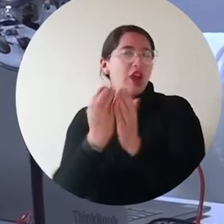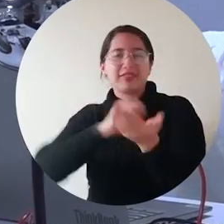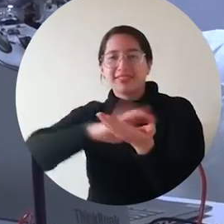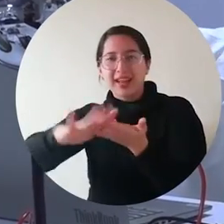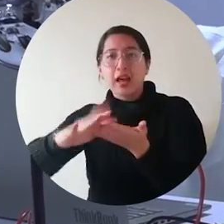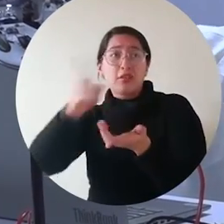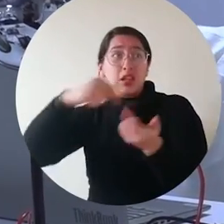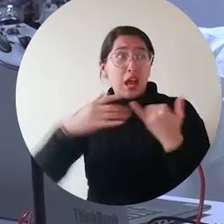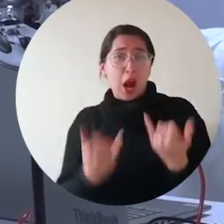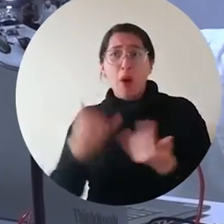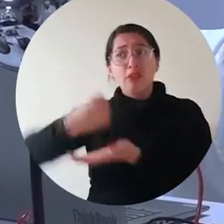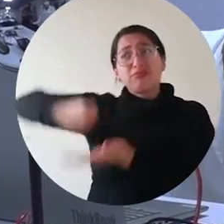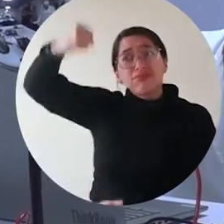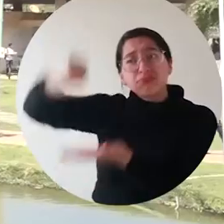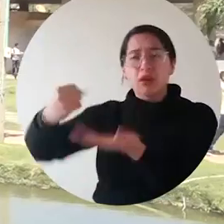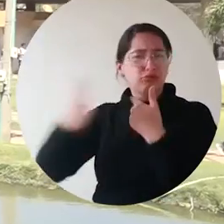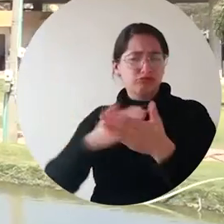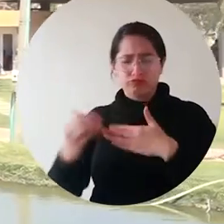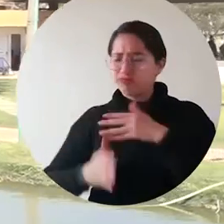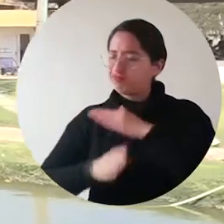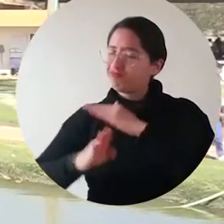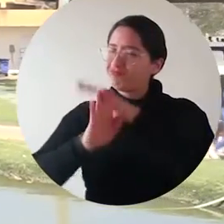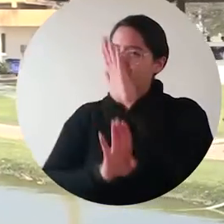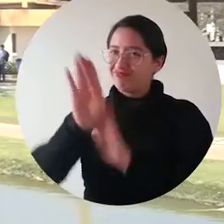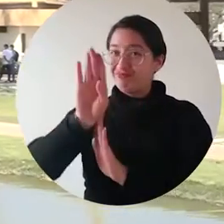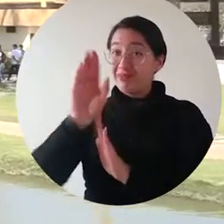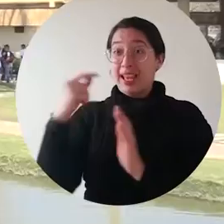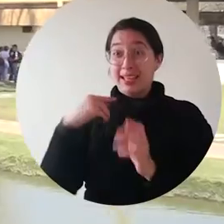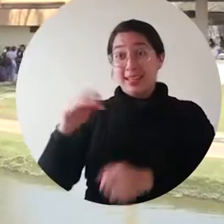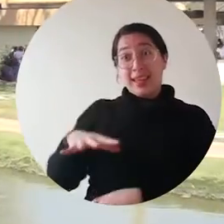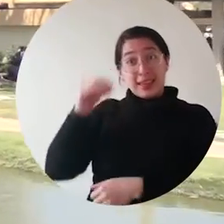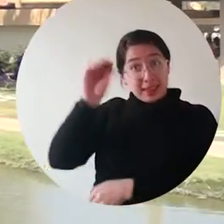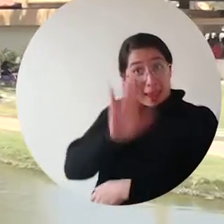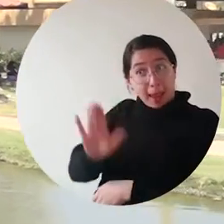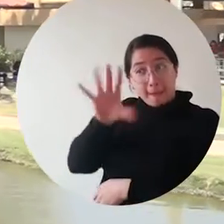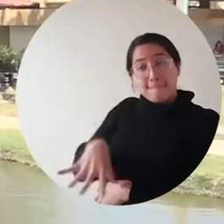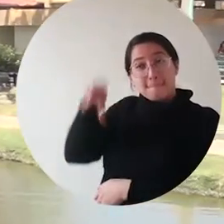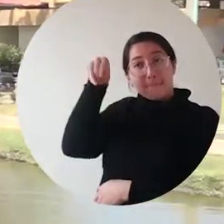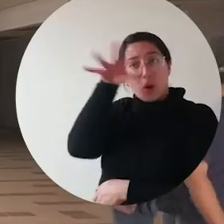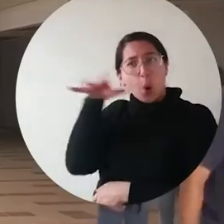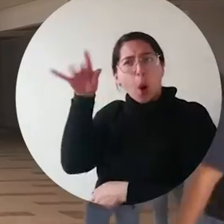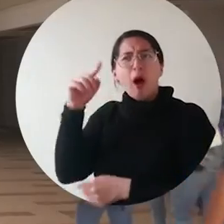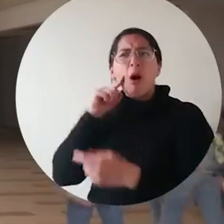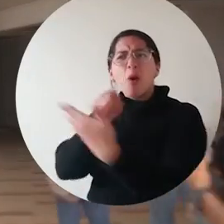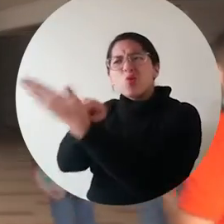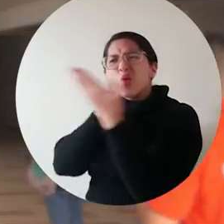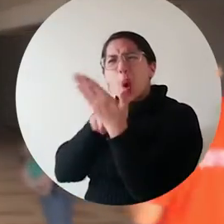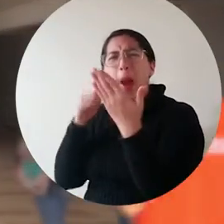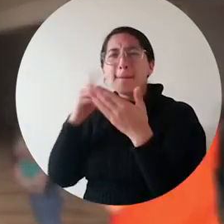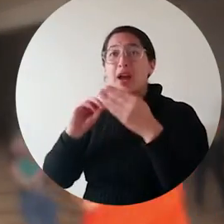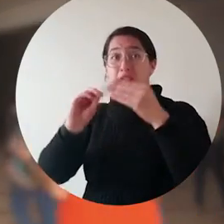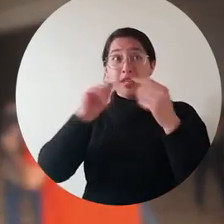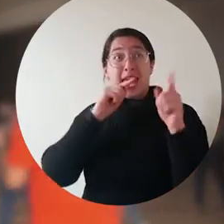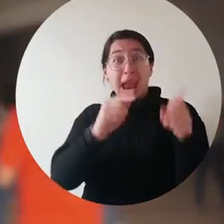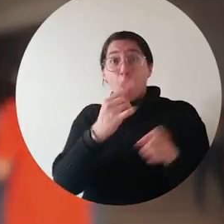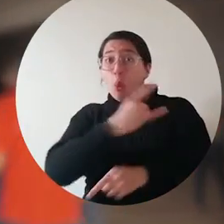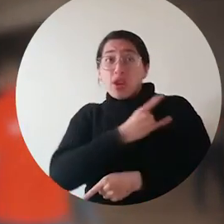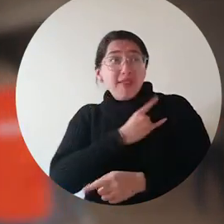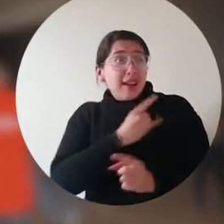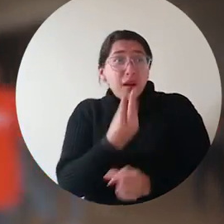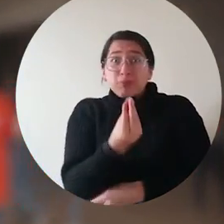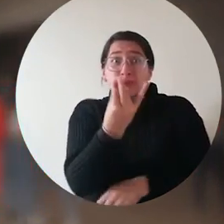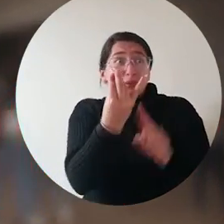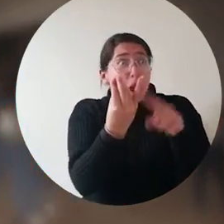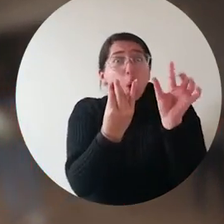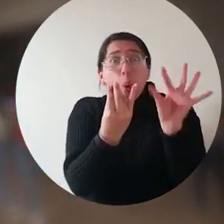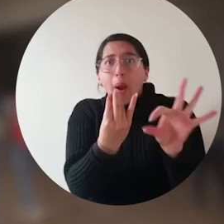a pesar de, seguimos trabajando, seguimos creyendo. La Alma Mater logró ser la única del departamento del Magdalena, cuyo nombre figura en el más importante ranking